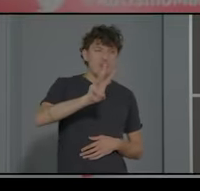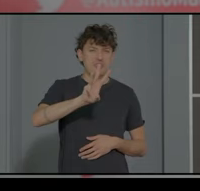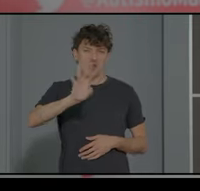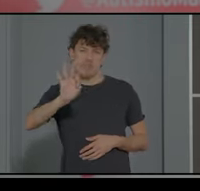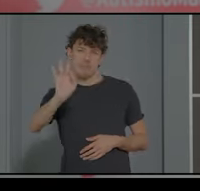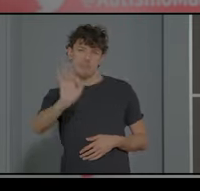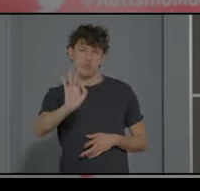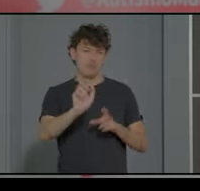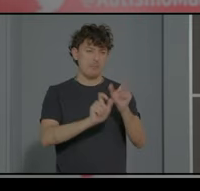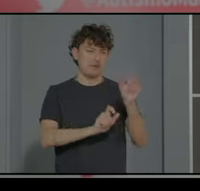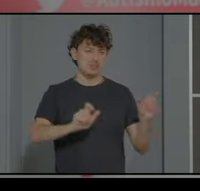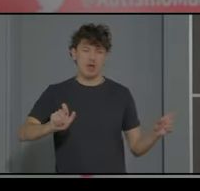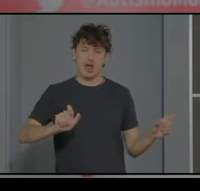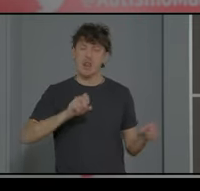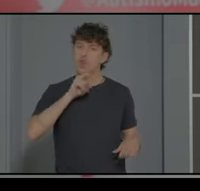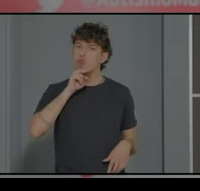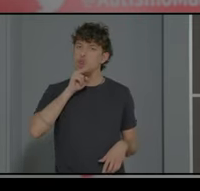personas no verbales